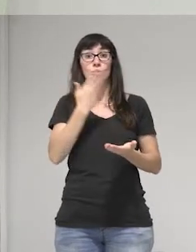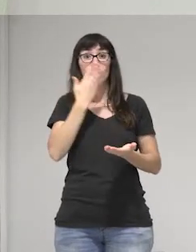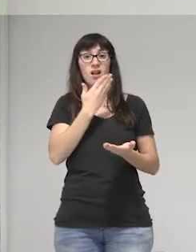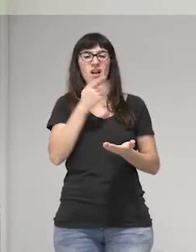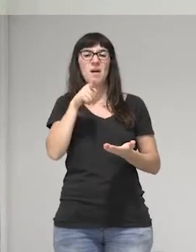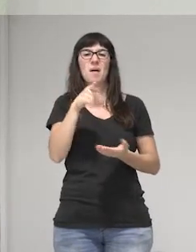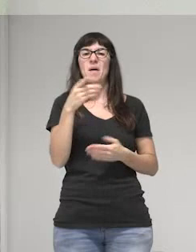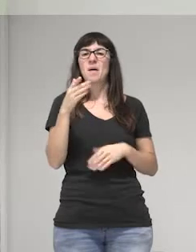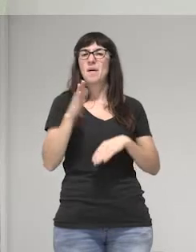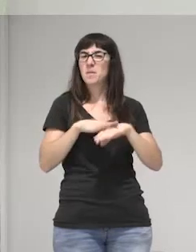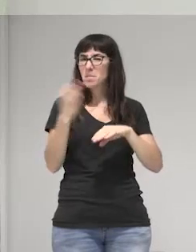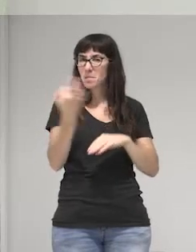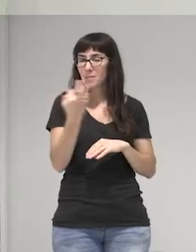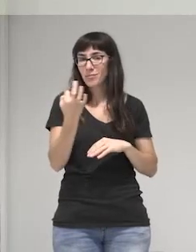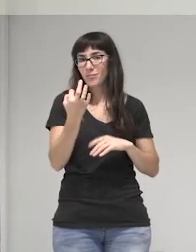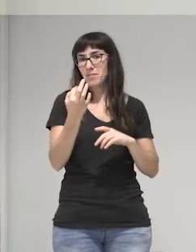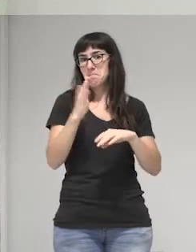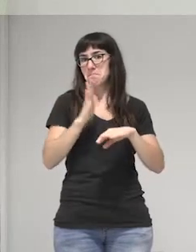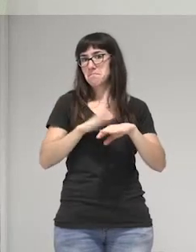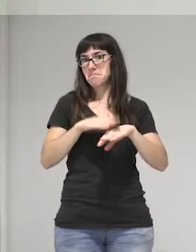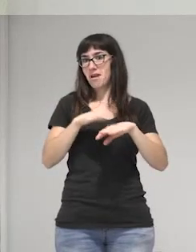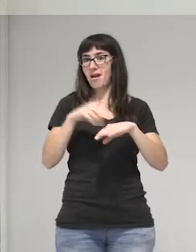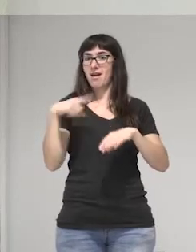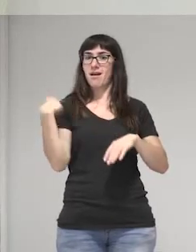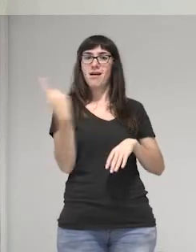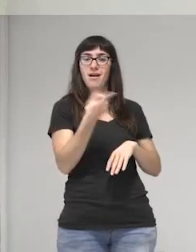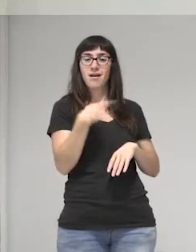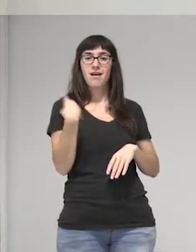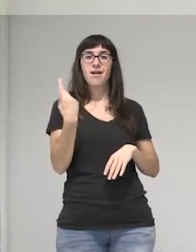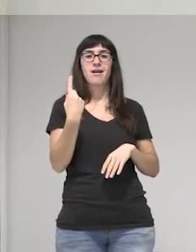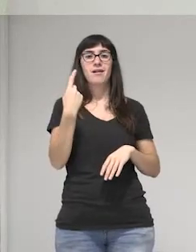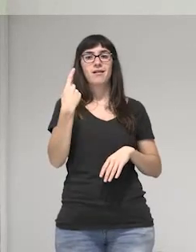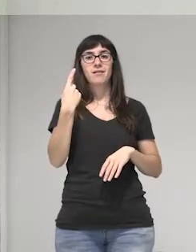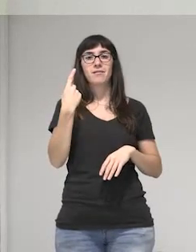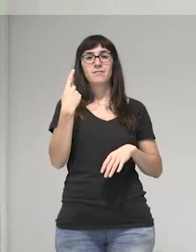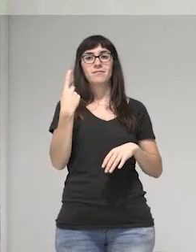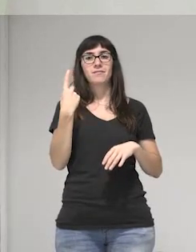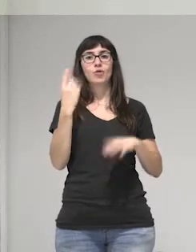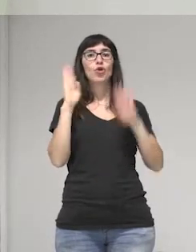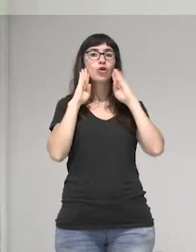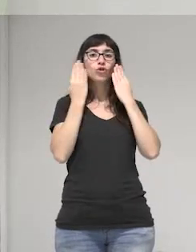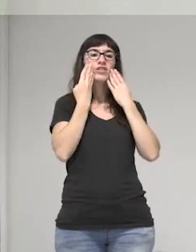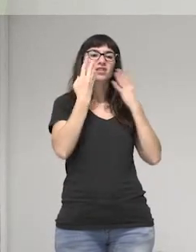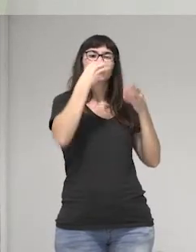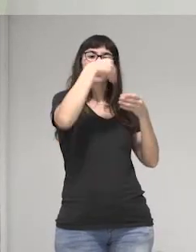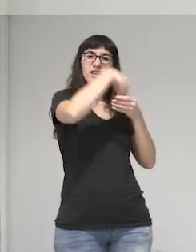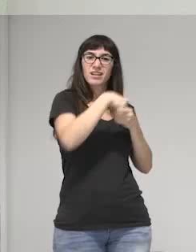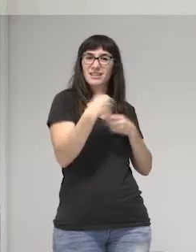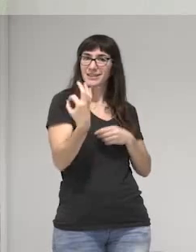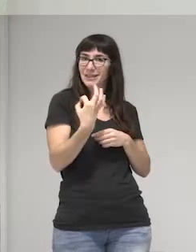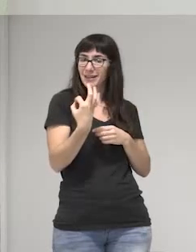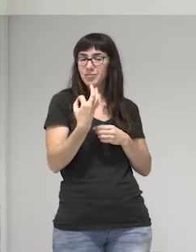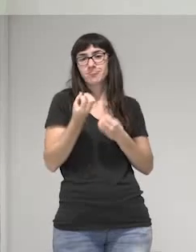podamos intercambiar la experiencia de lo que significa estar en el Congreso de la República